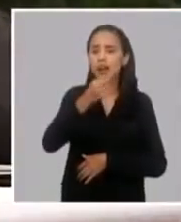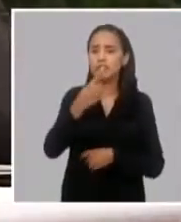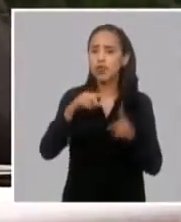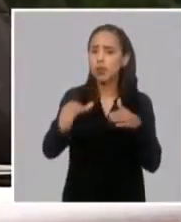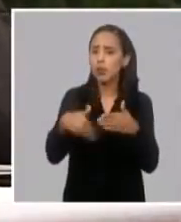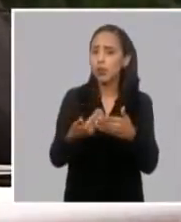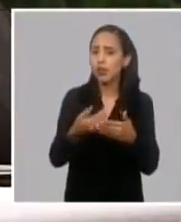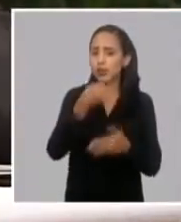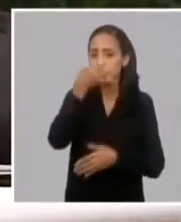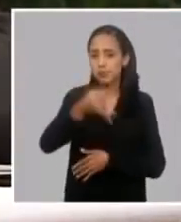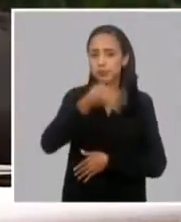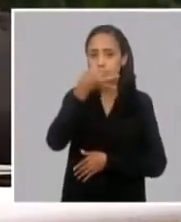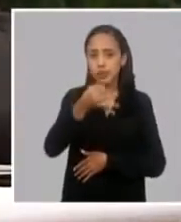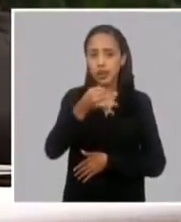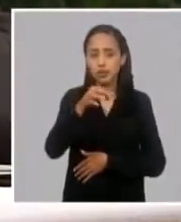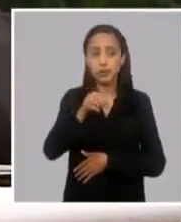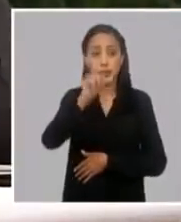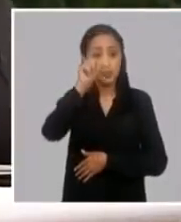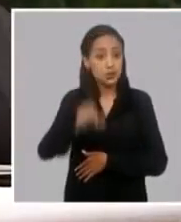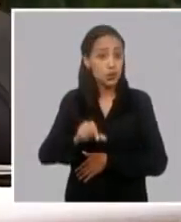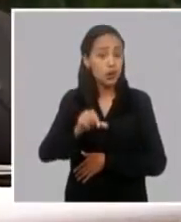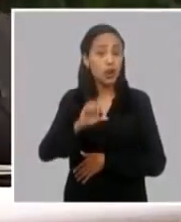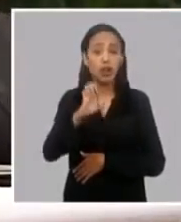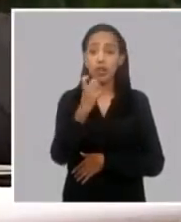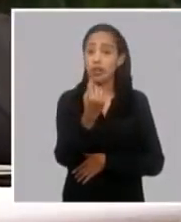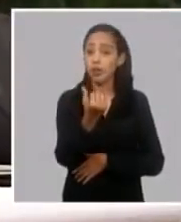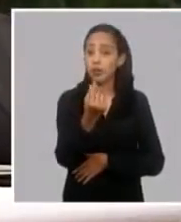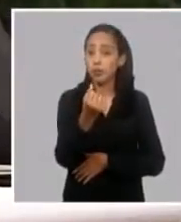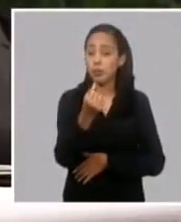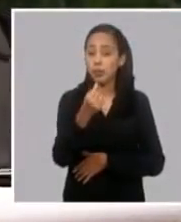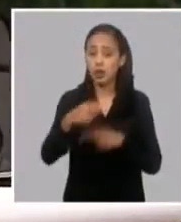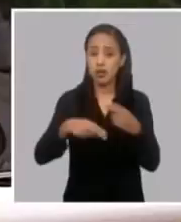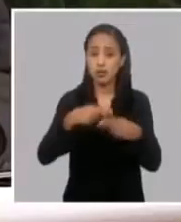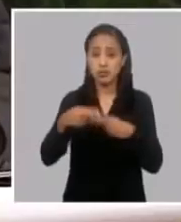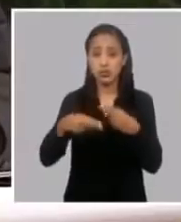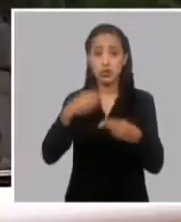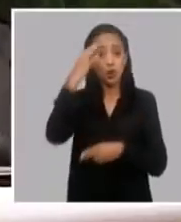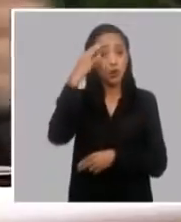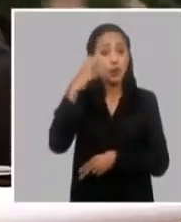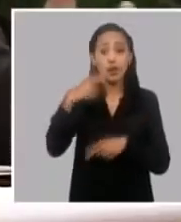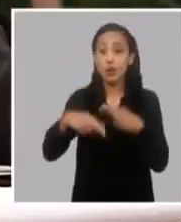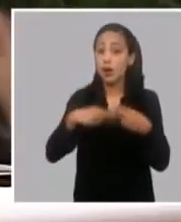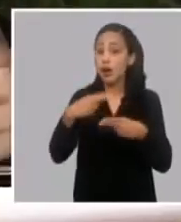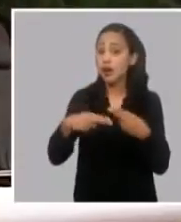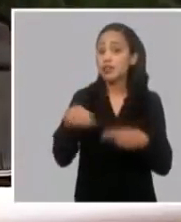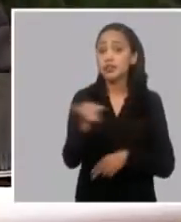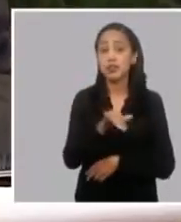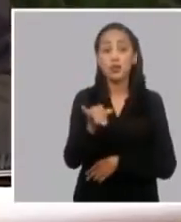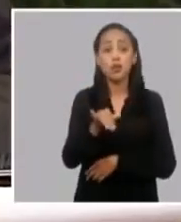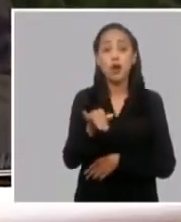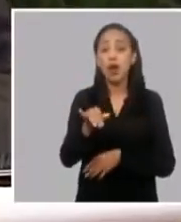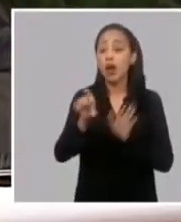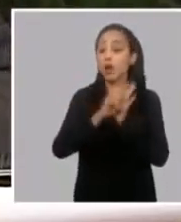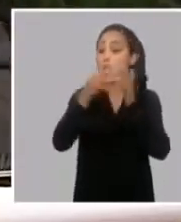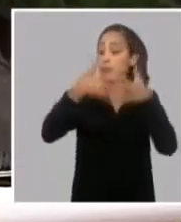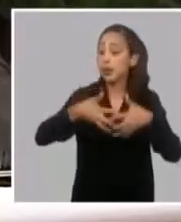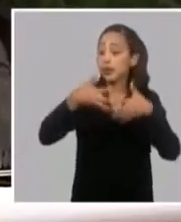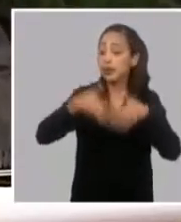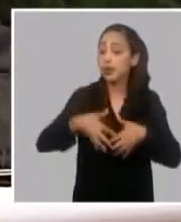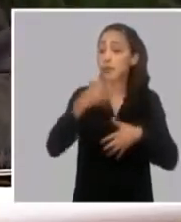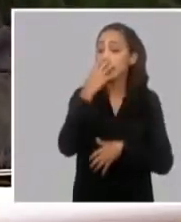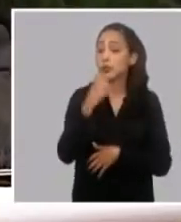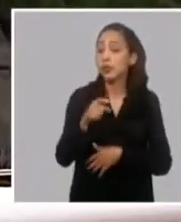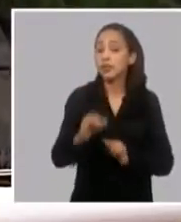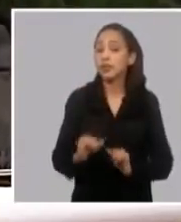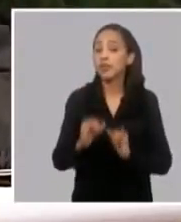sobre el tema de los actores económicos y las acciones que el gobierno había estado tomando se habló de las MIPIM de las cooperativas me gustaría que nos